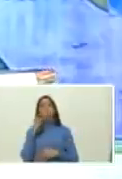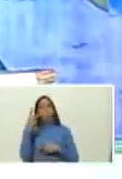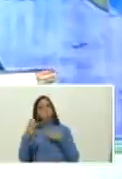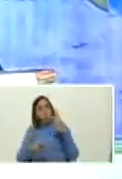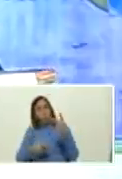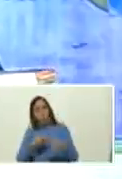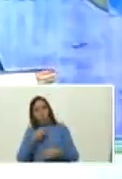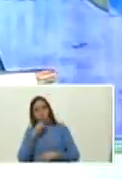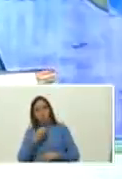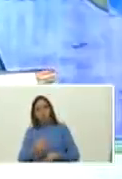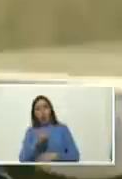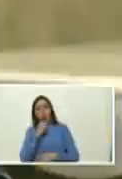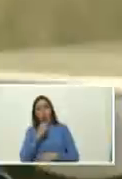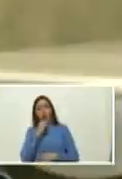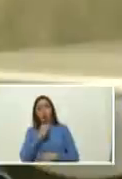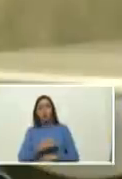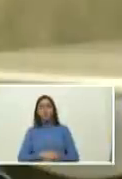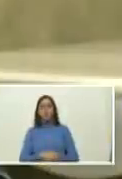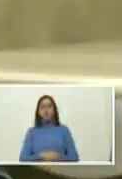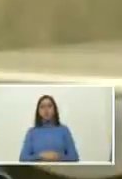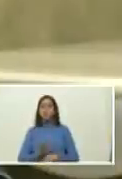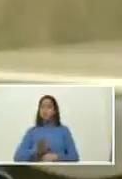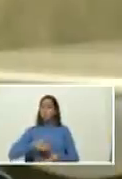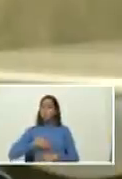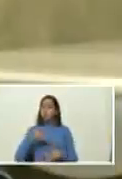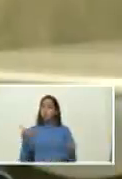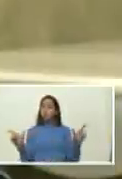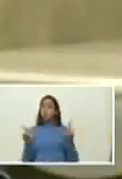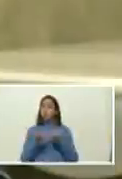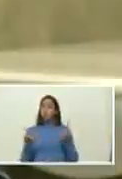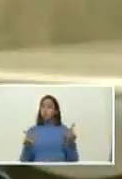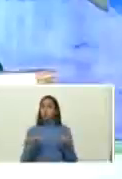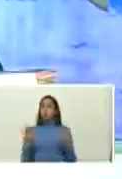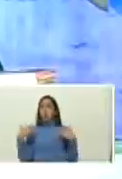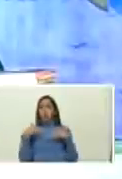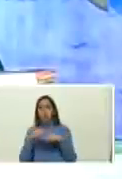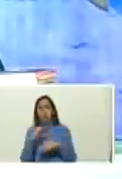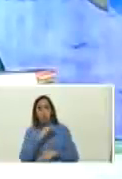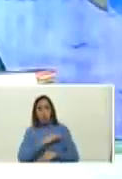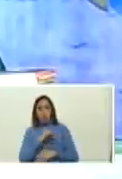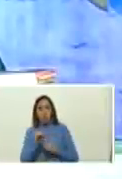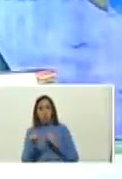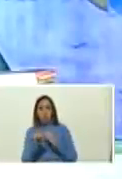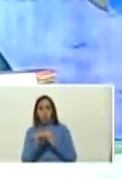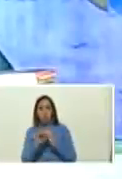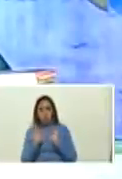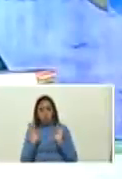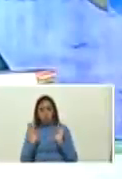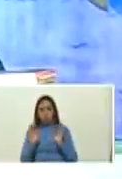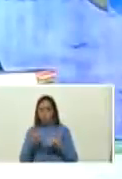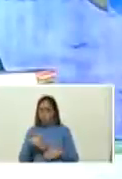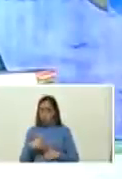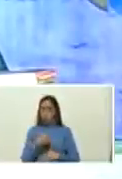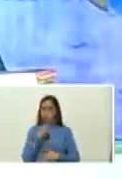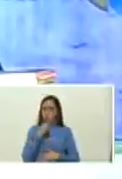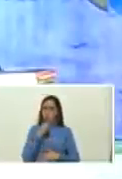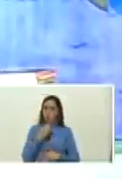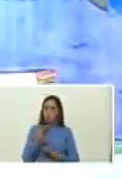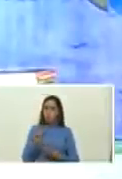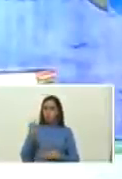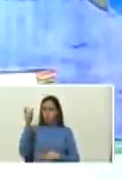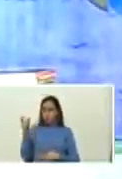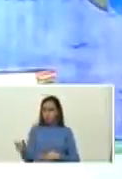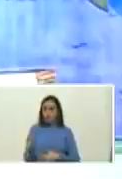buenas noticias con Ernesto pudiera ser un programa para las redes sociales buenas noticias con Ernesto